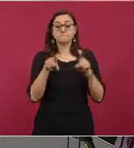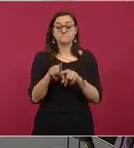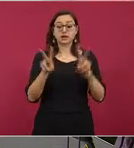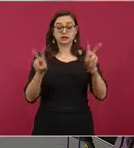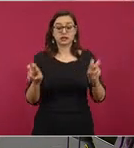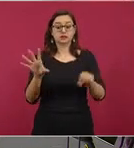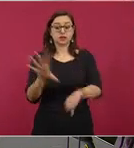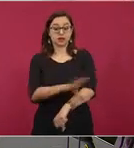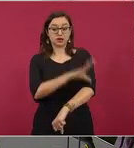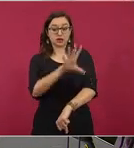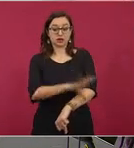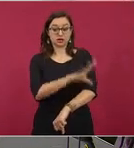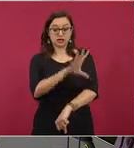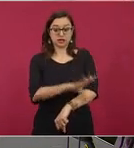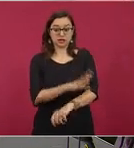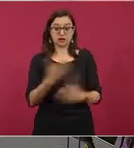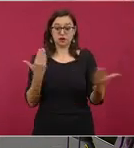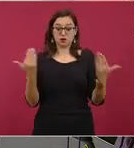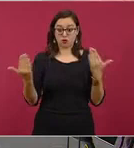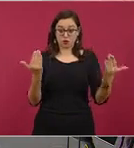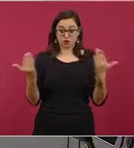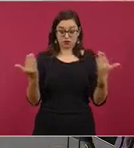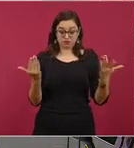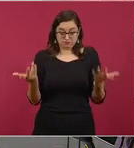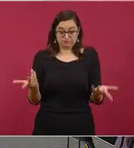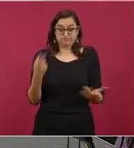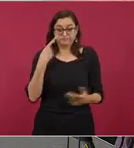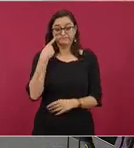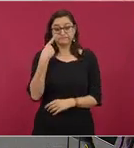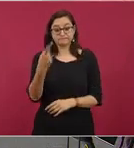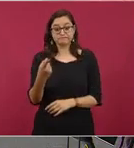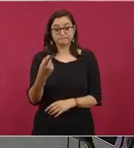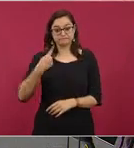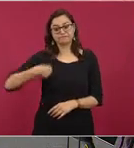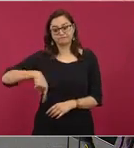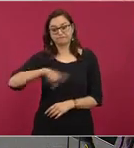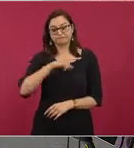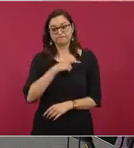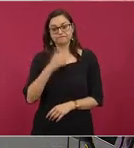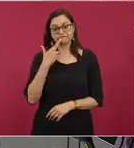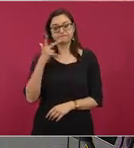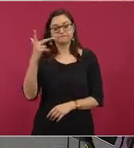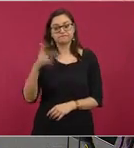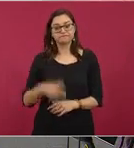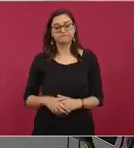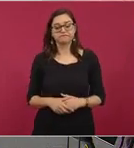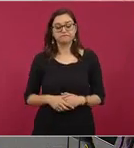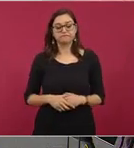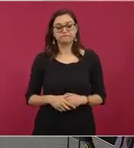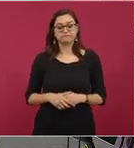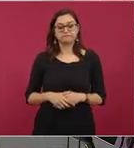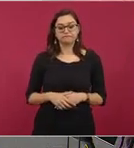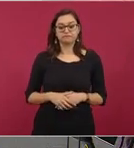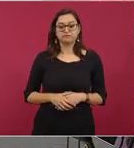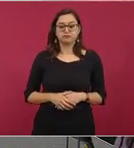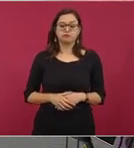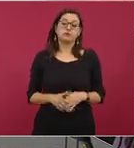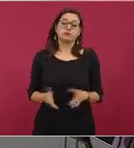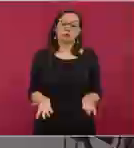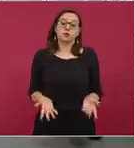y nosotros en el resto de componentes estamos arriba por eso es la política